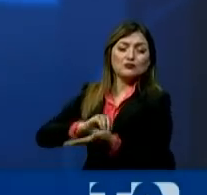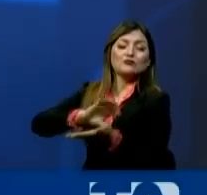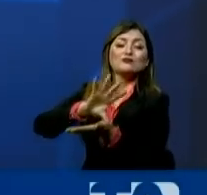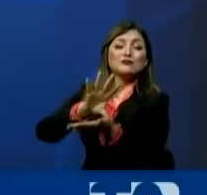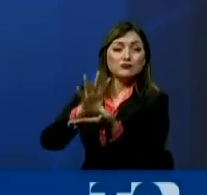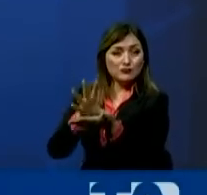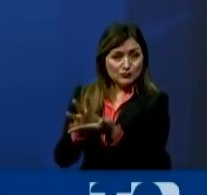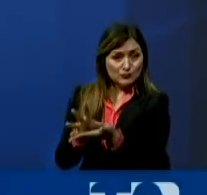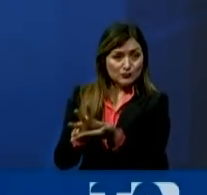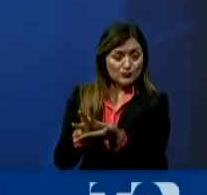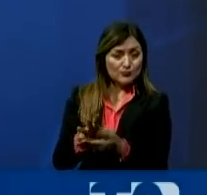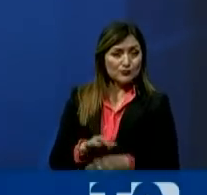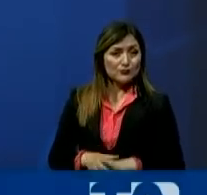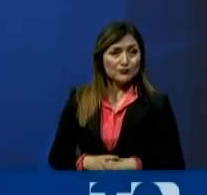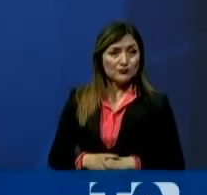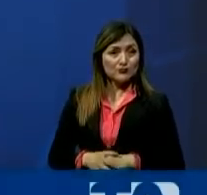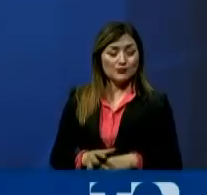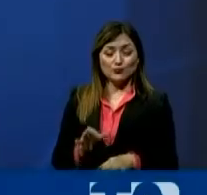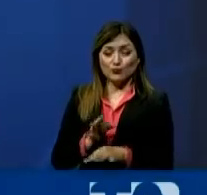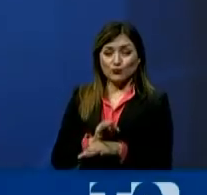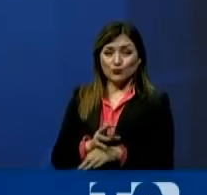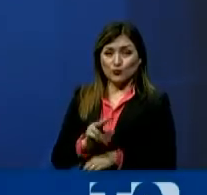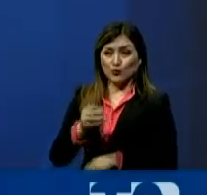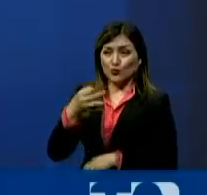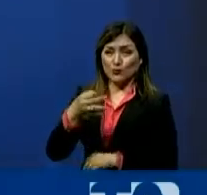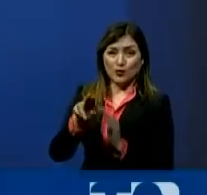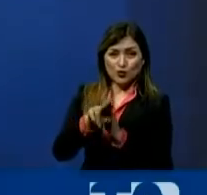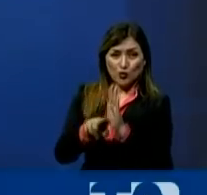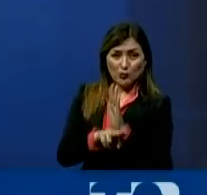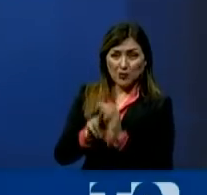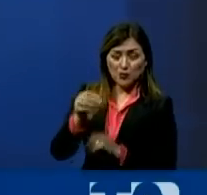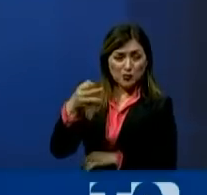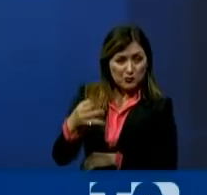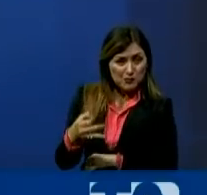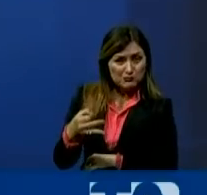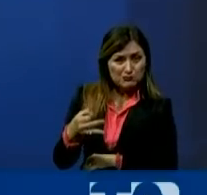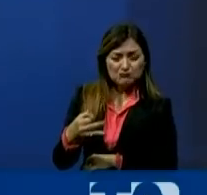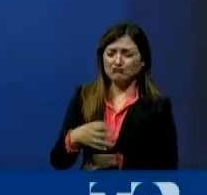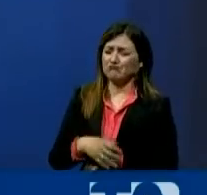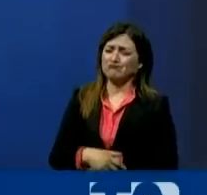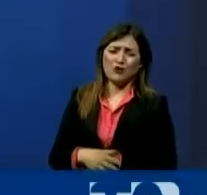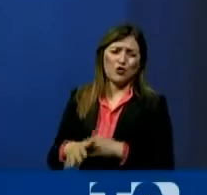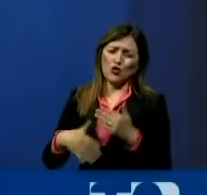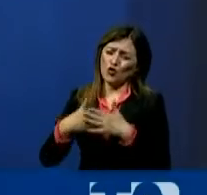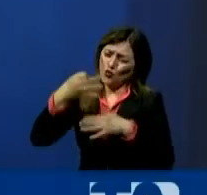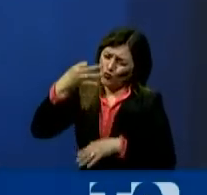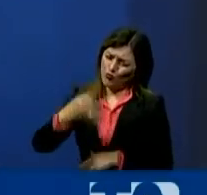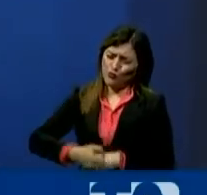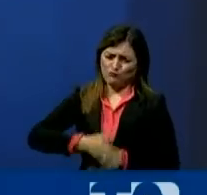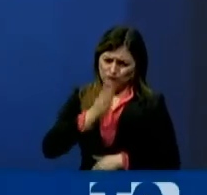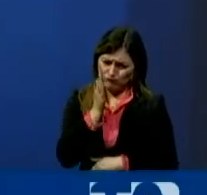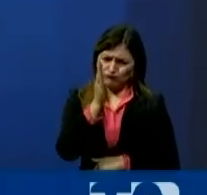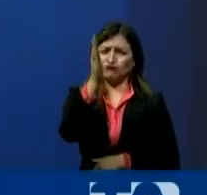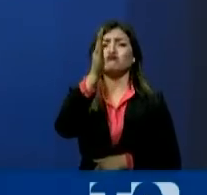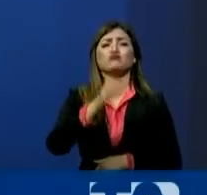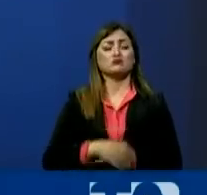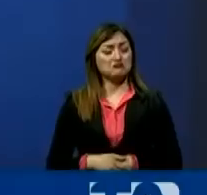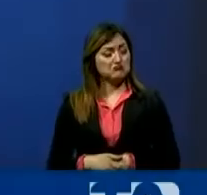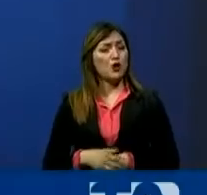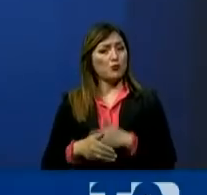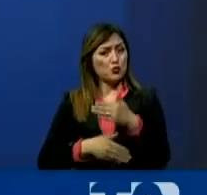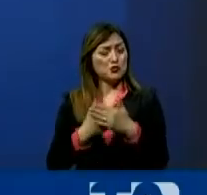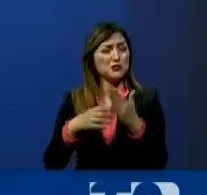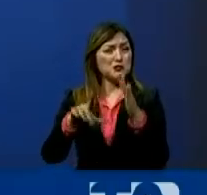Asamblea Nacional, yo no he incumplido con ninguna norma, ni con ningún procedimiento parlamentario